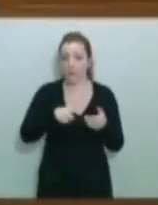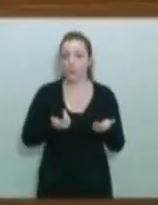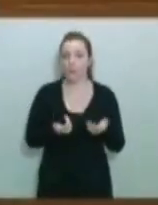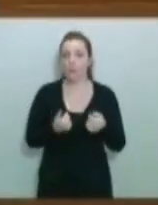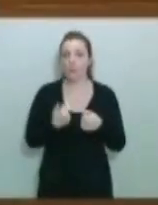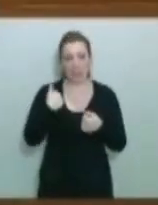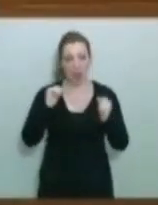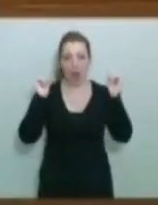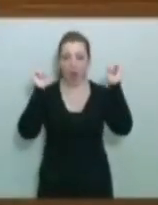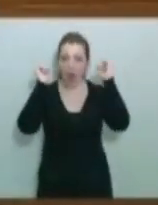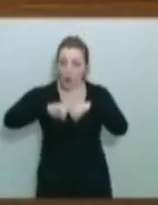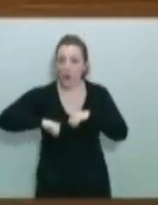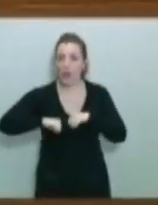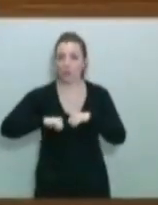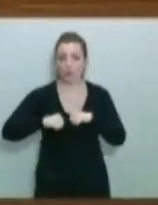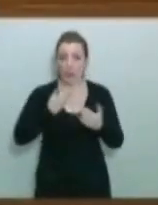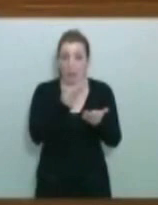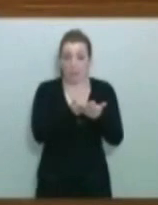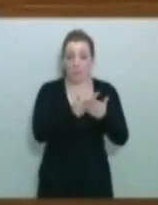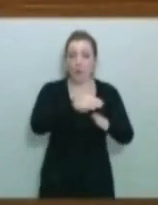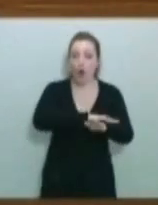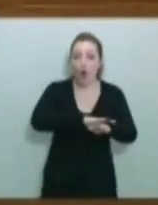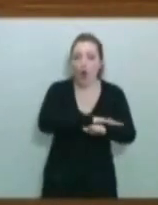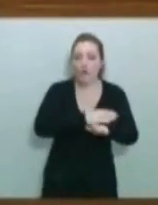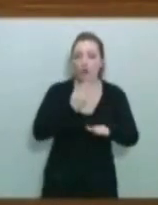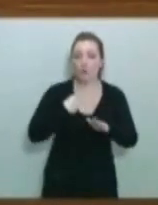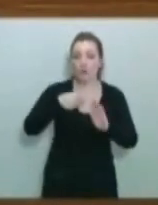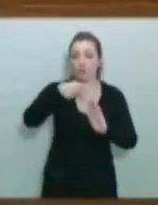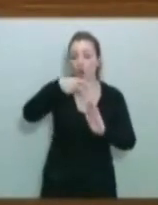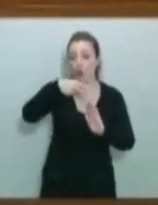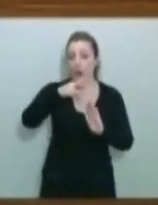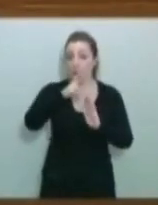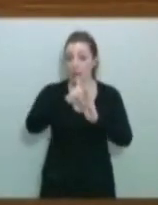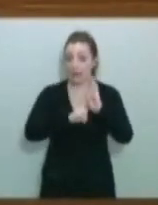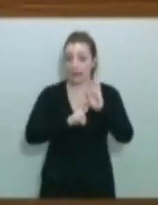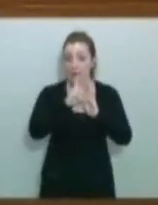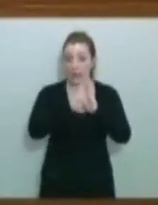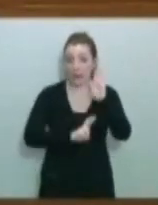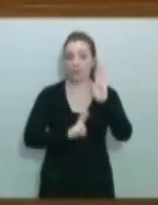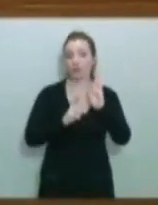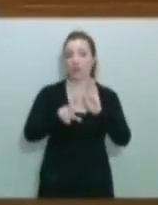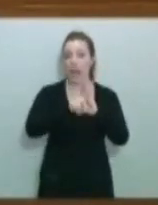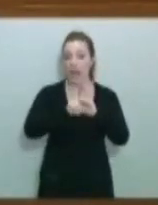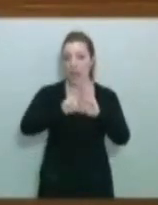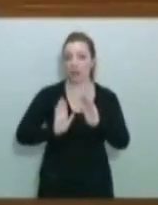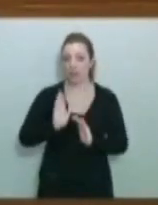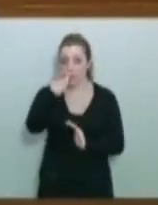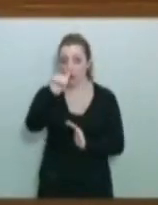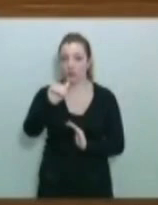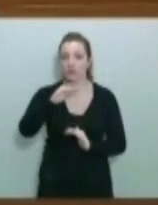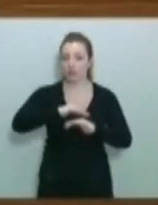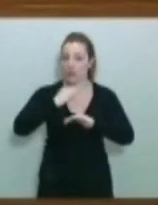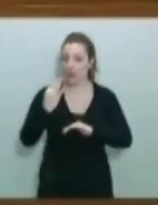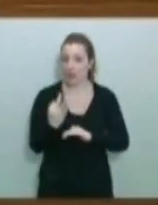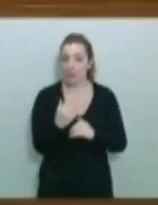ya acordamos y estamos al Gobierno a desarrollar reglamentariamente la ley de Montes, ¿no? Y lo